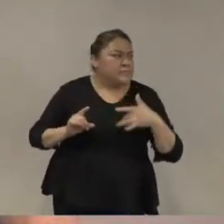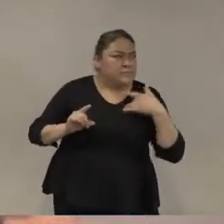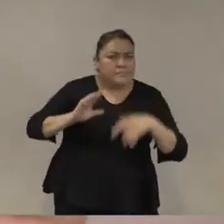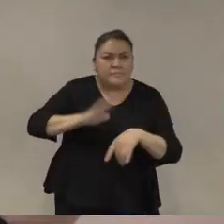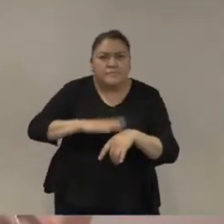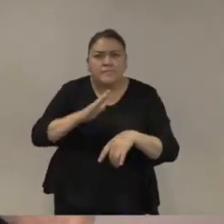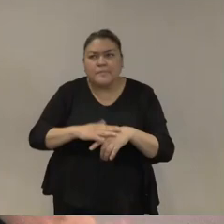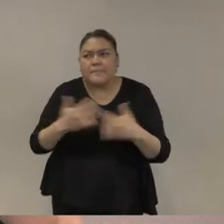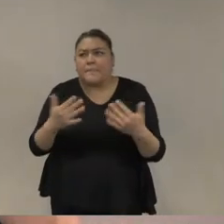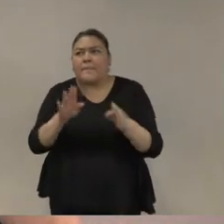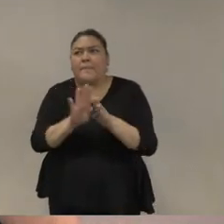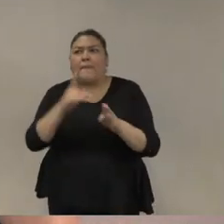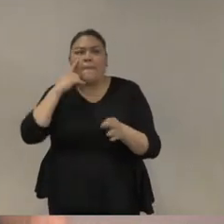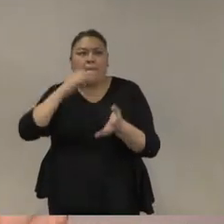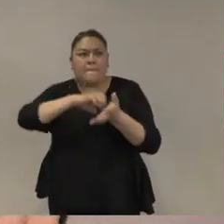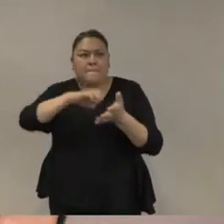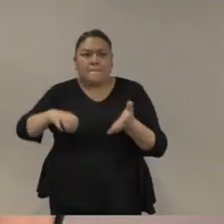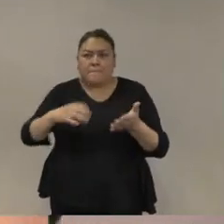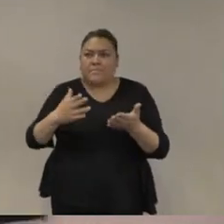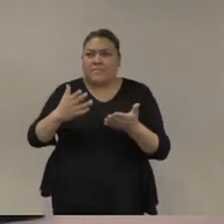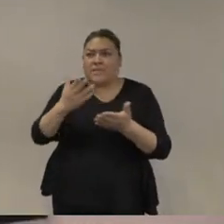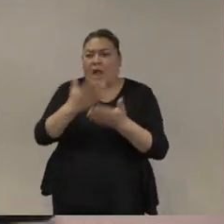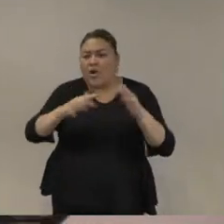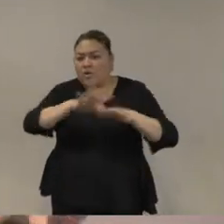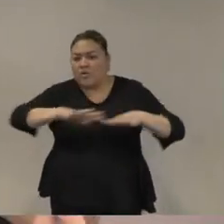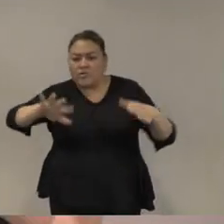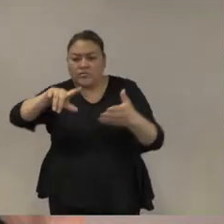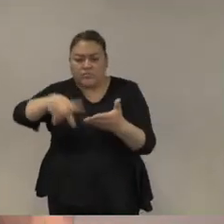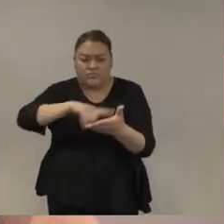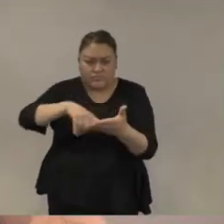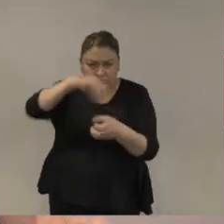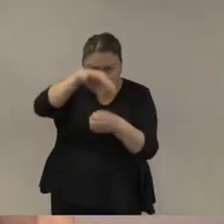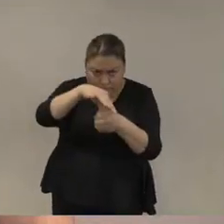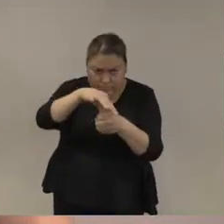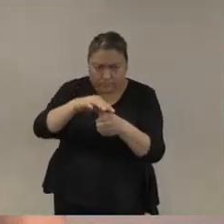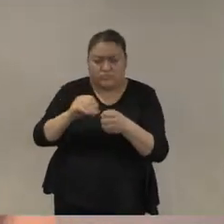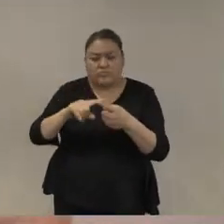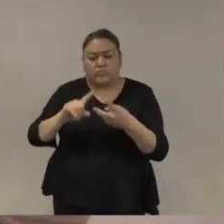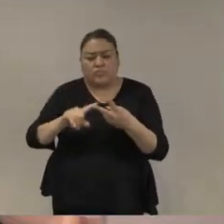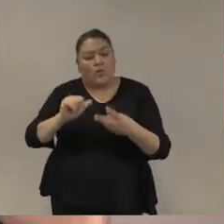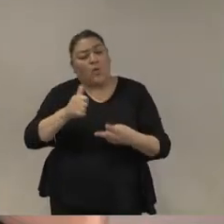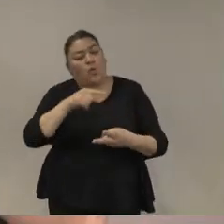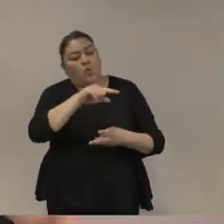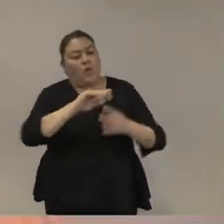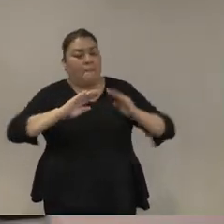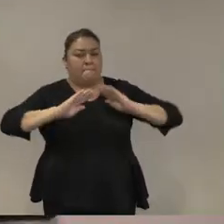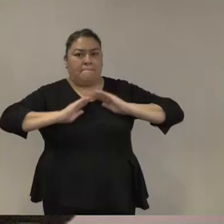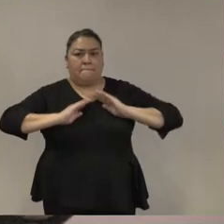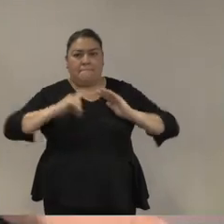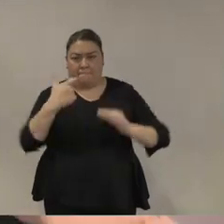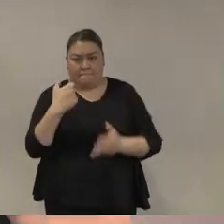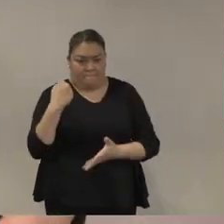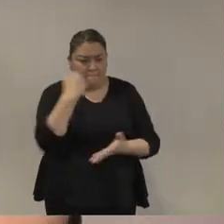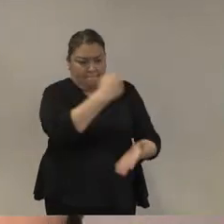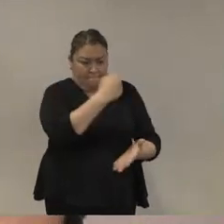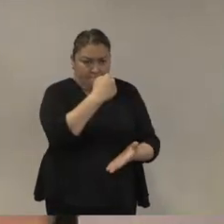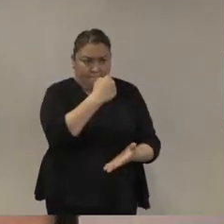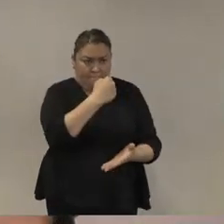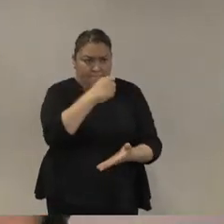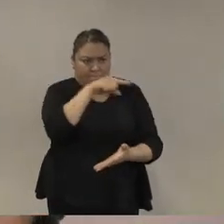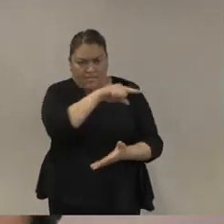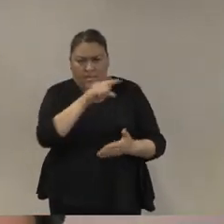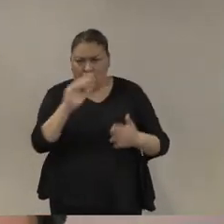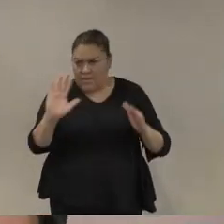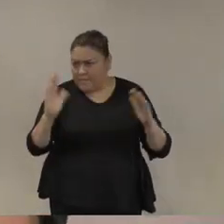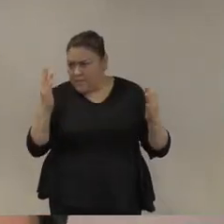el contexto electoral y los presupuestos de las Fuerzas Armadas vemos que esa explicación también